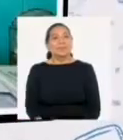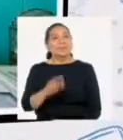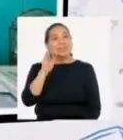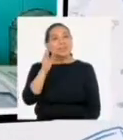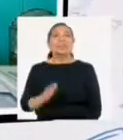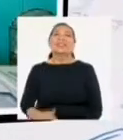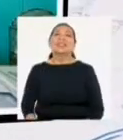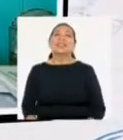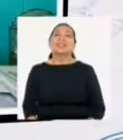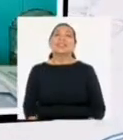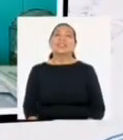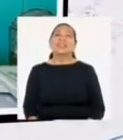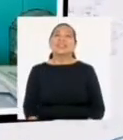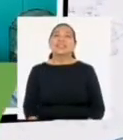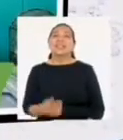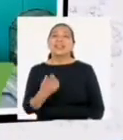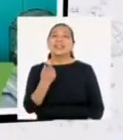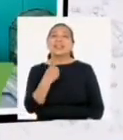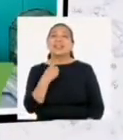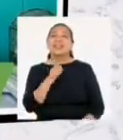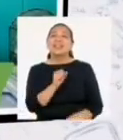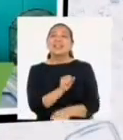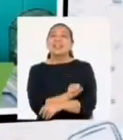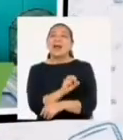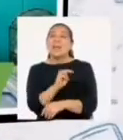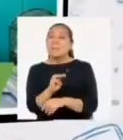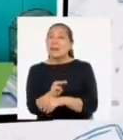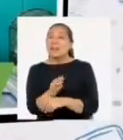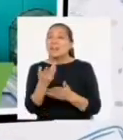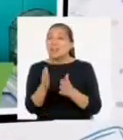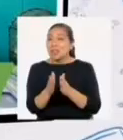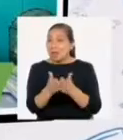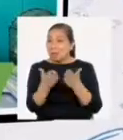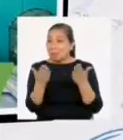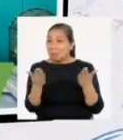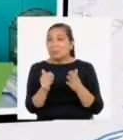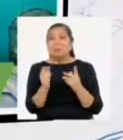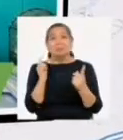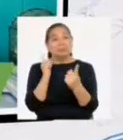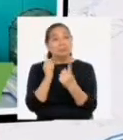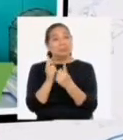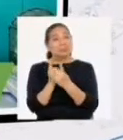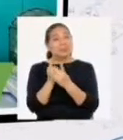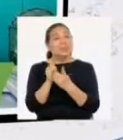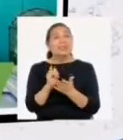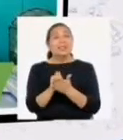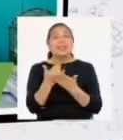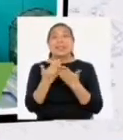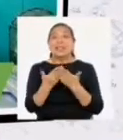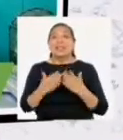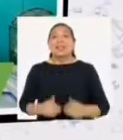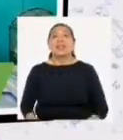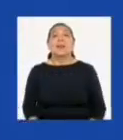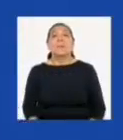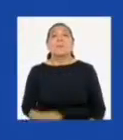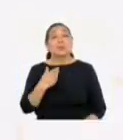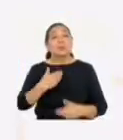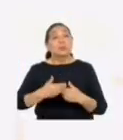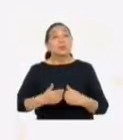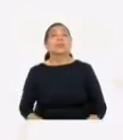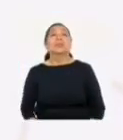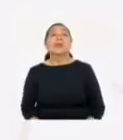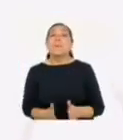Hola, soy Ángelo de la región San Martín. ¿Cree que los periódicos nos acercan a la objetividad de los hechos o